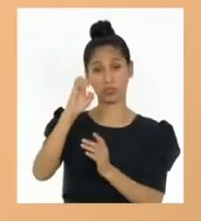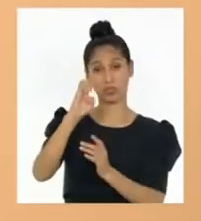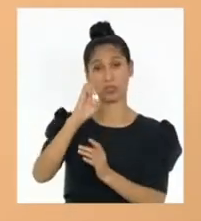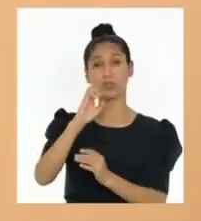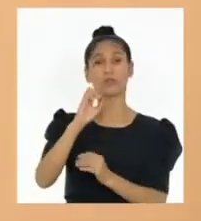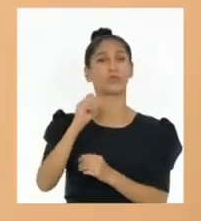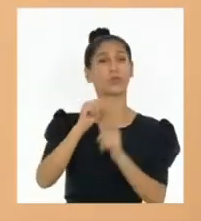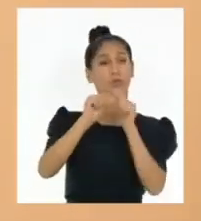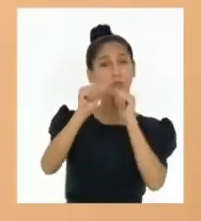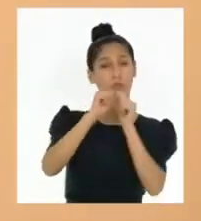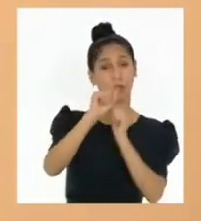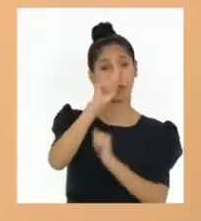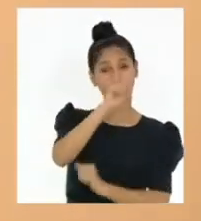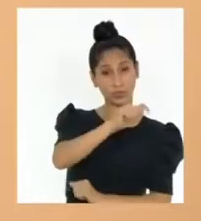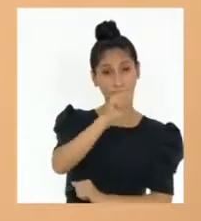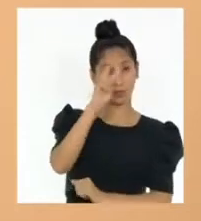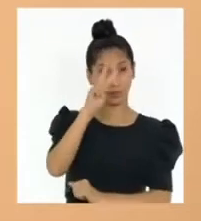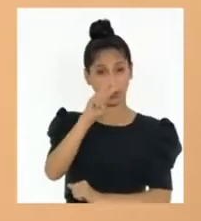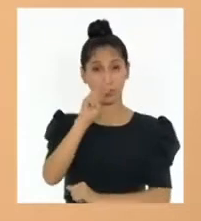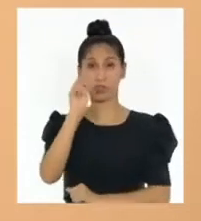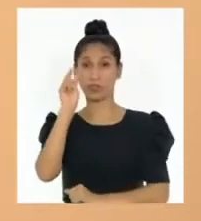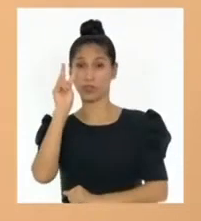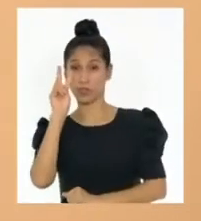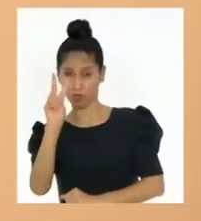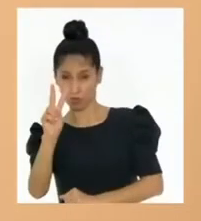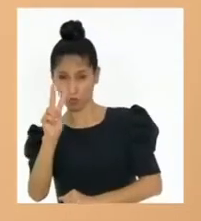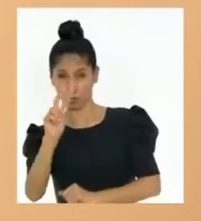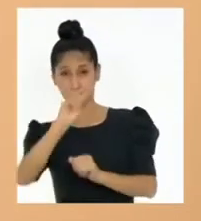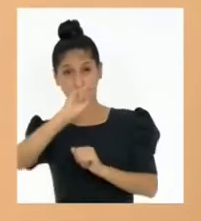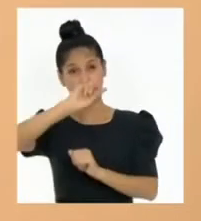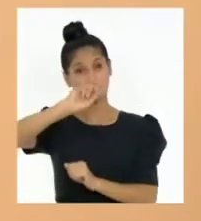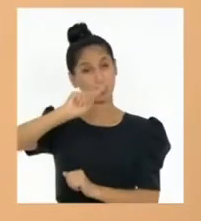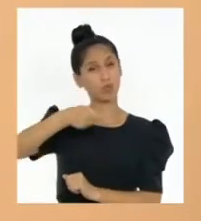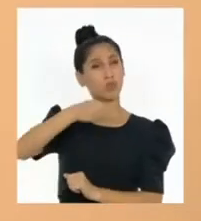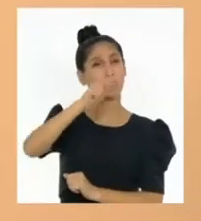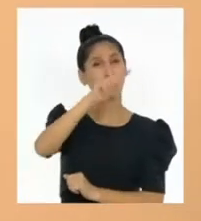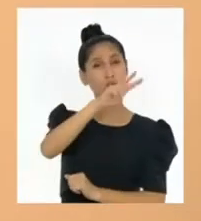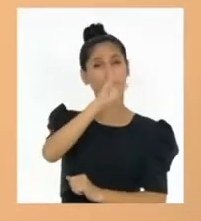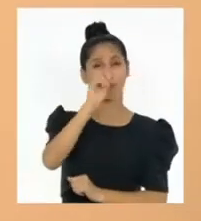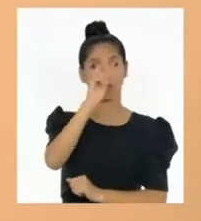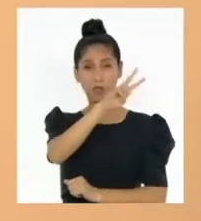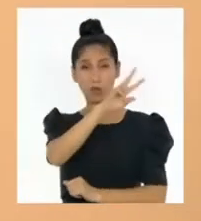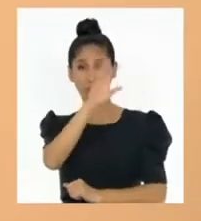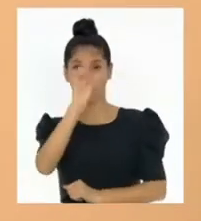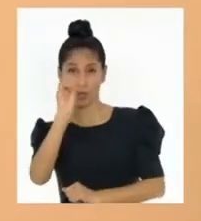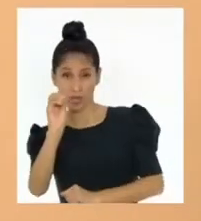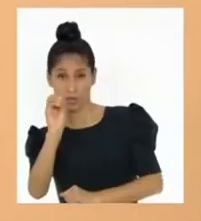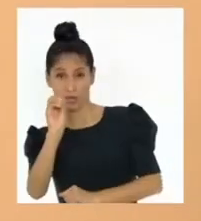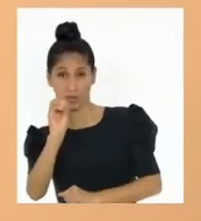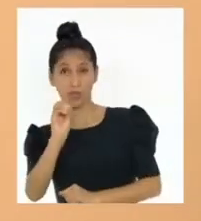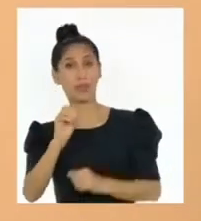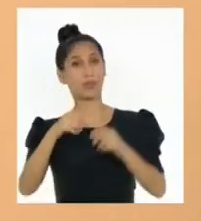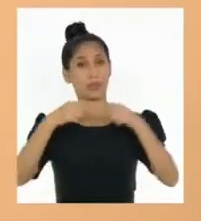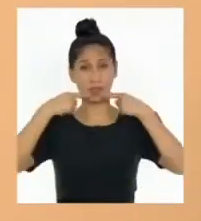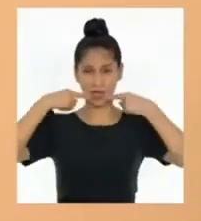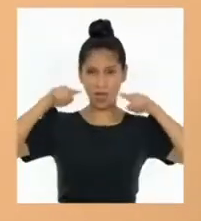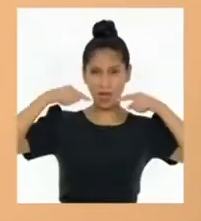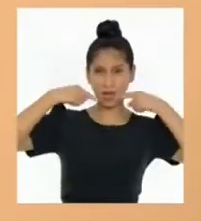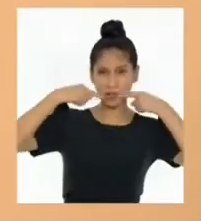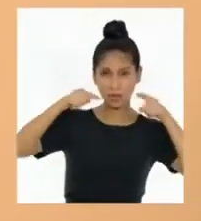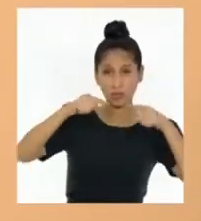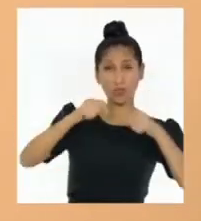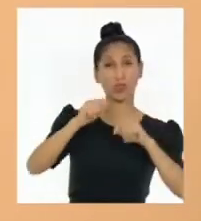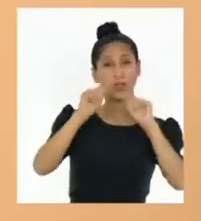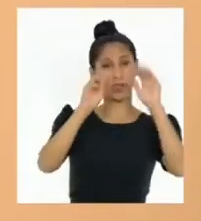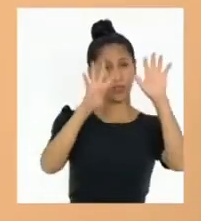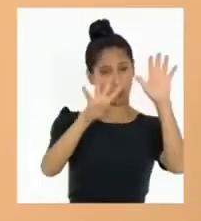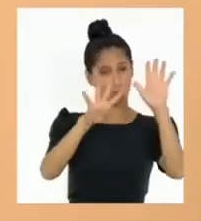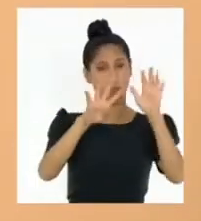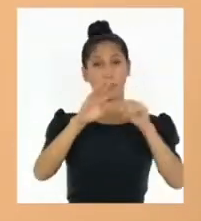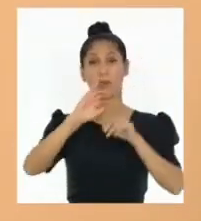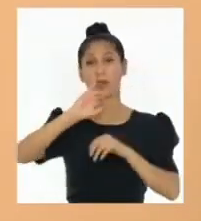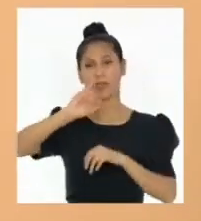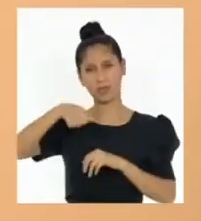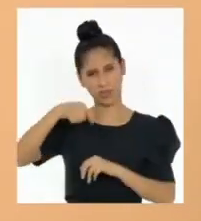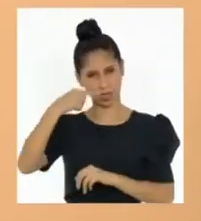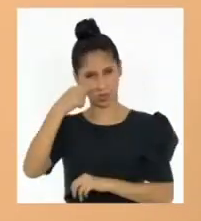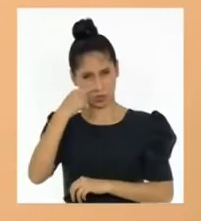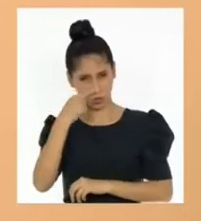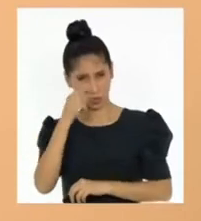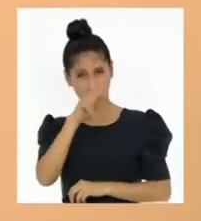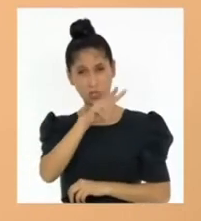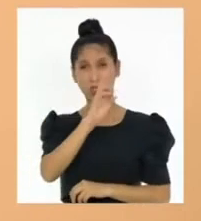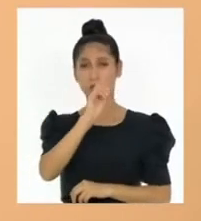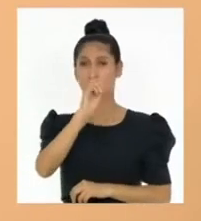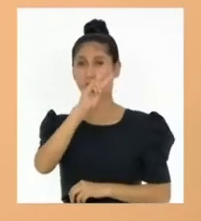número 122-2020-PCM, publicado el 9 de julio del 2020 en el Diario